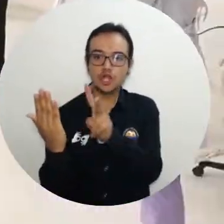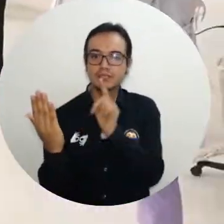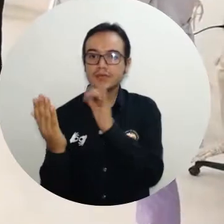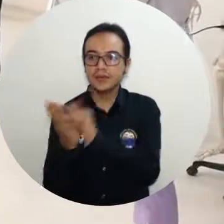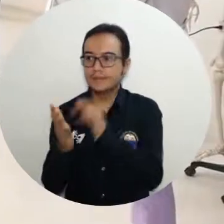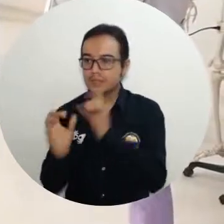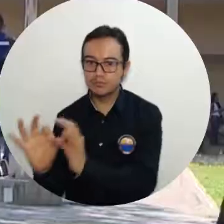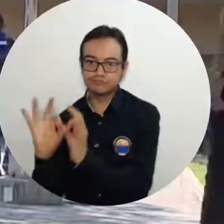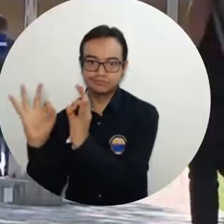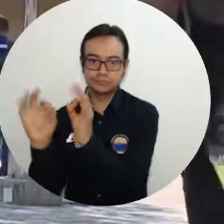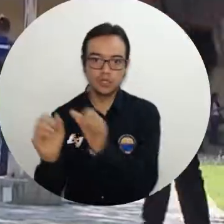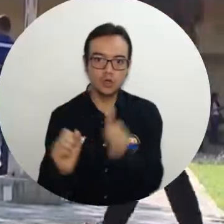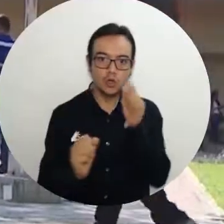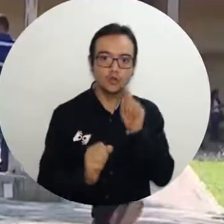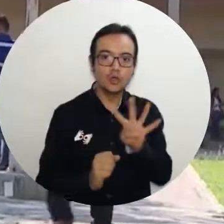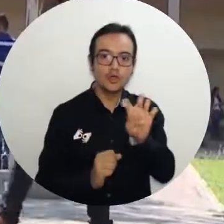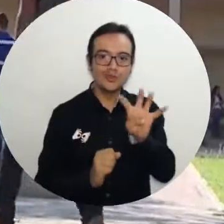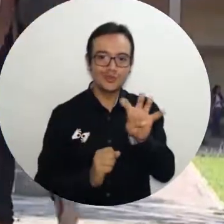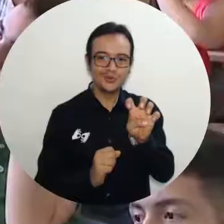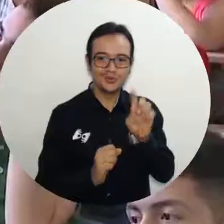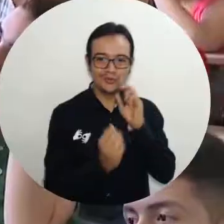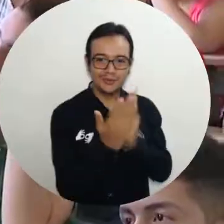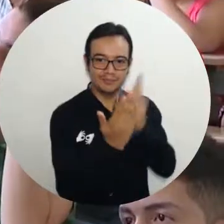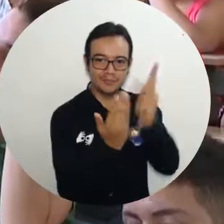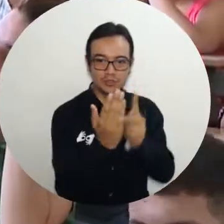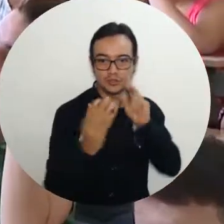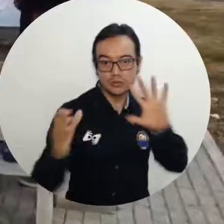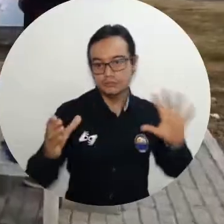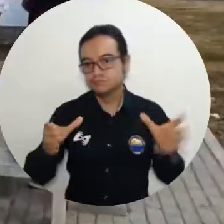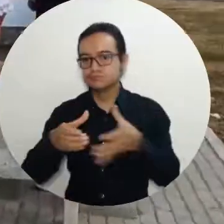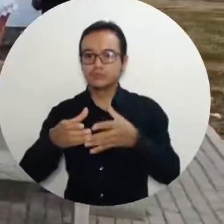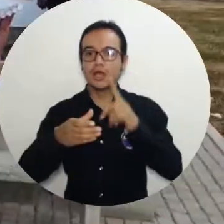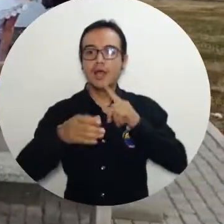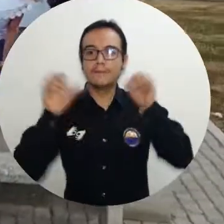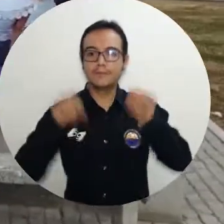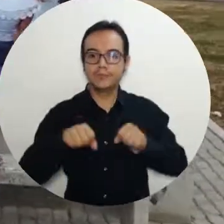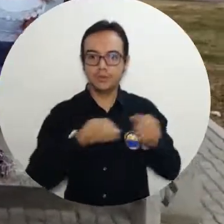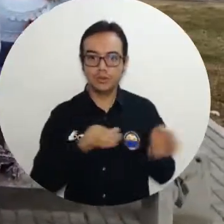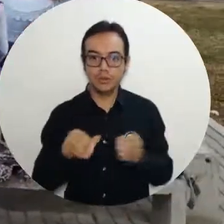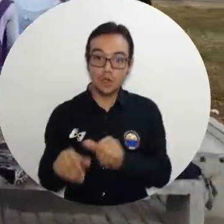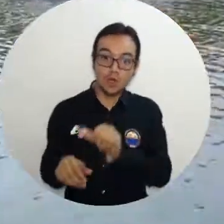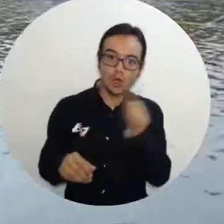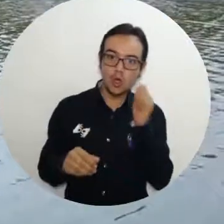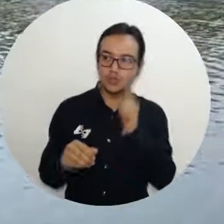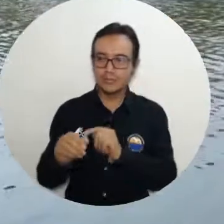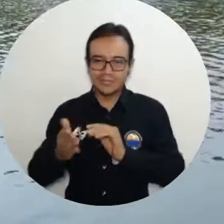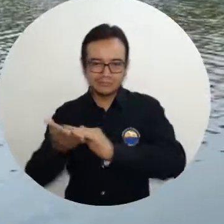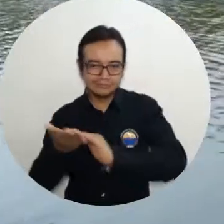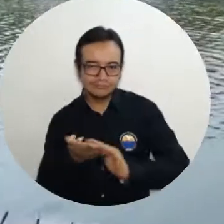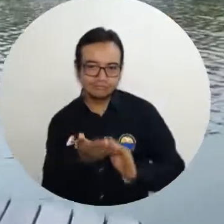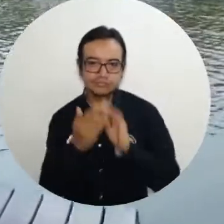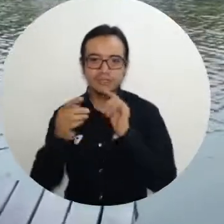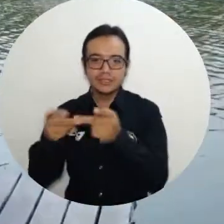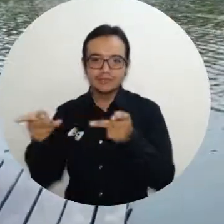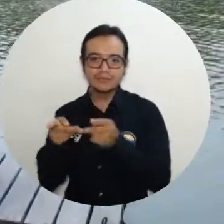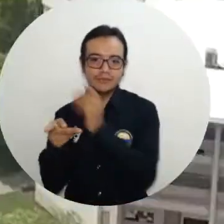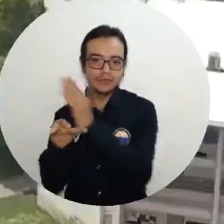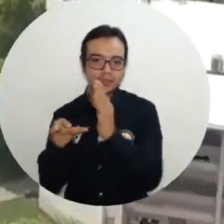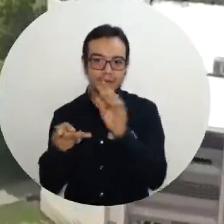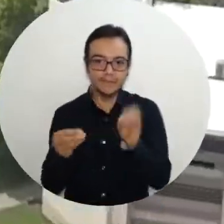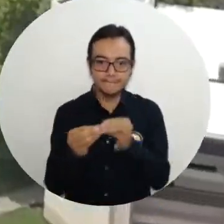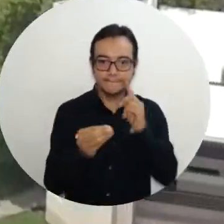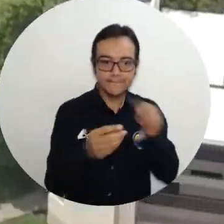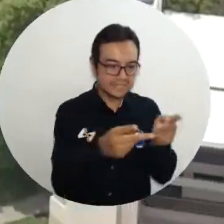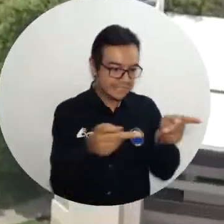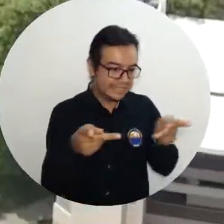la calidad, la aprobación de nueve proyectos que se suman a los cuatro del plan de mejoras a la investigación, las gestiones para la Innovateca Caribe y la modernización de